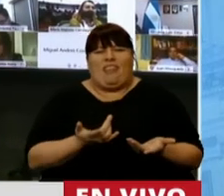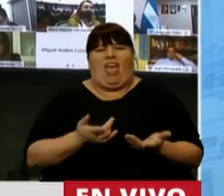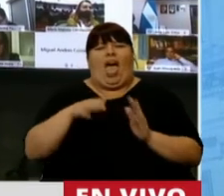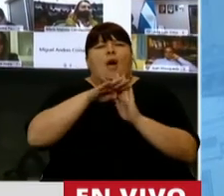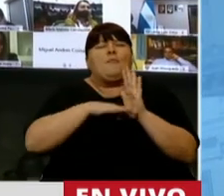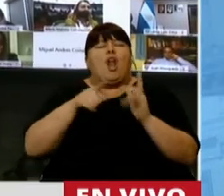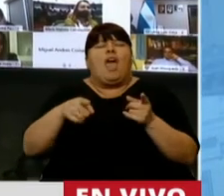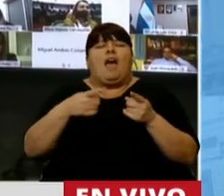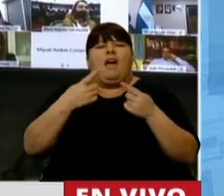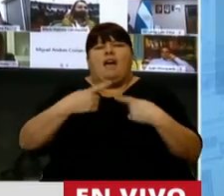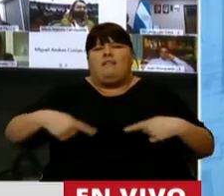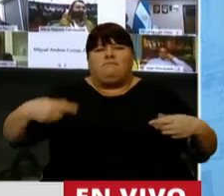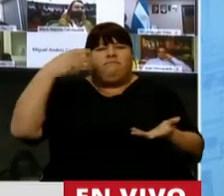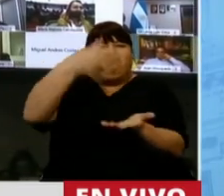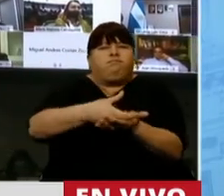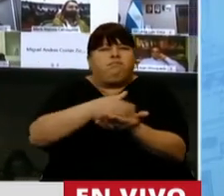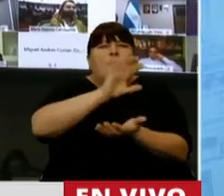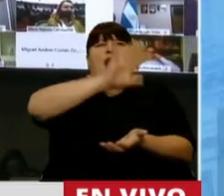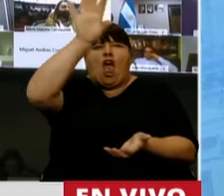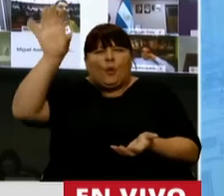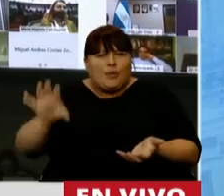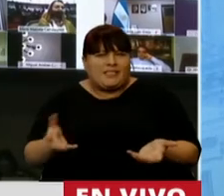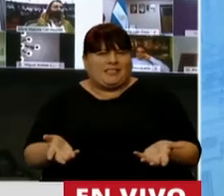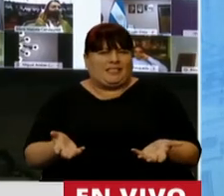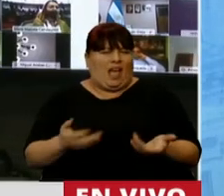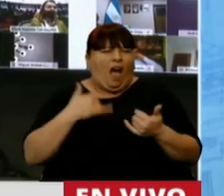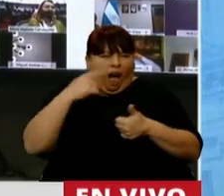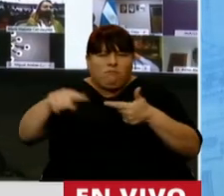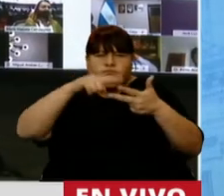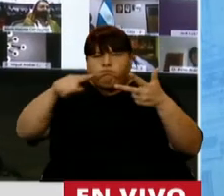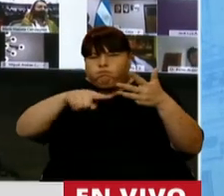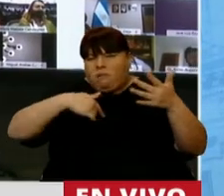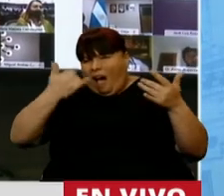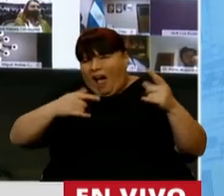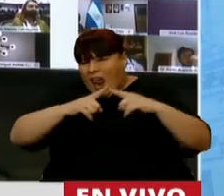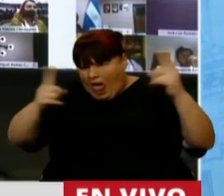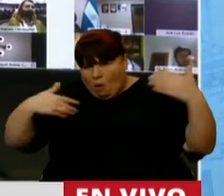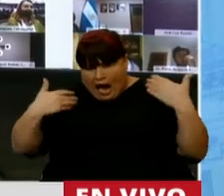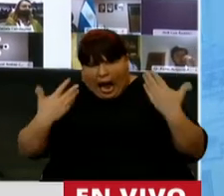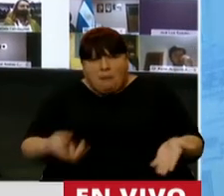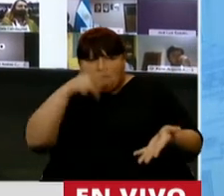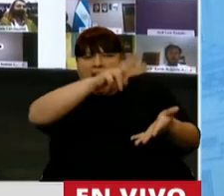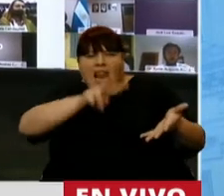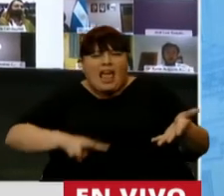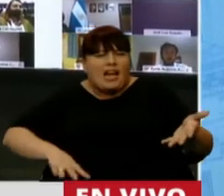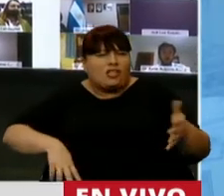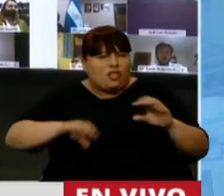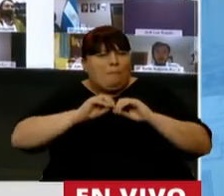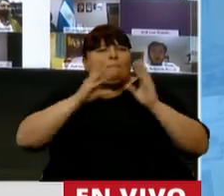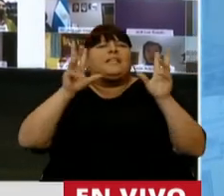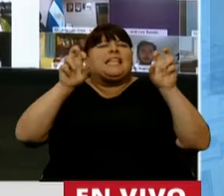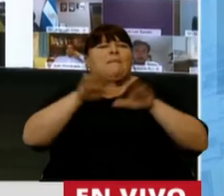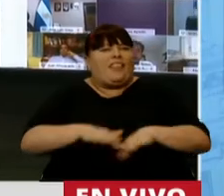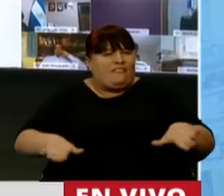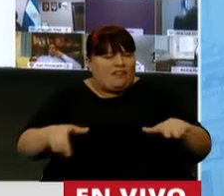inversiones en las provincias. Podría seguir leyendo todo el presupuesto en clave de